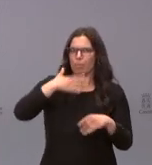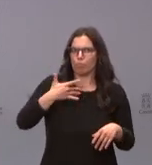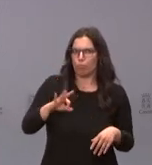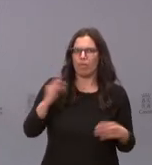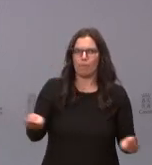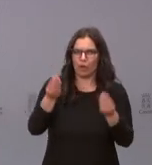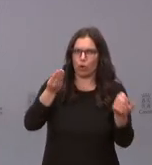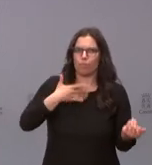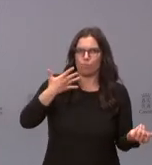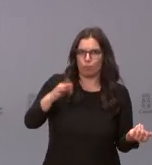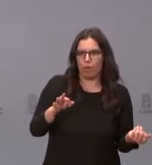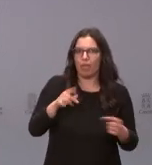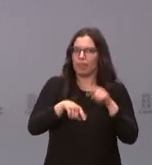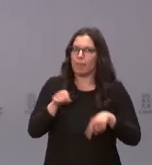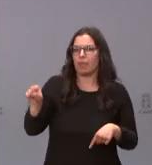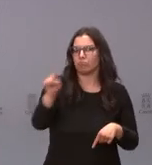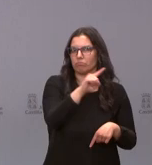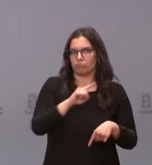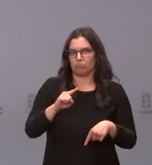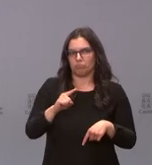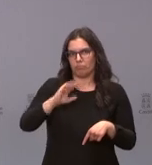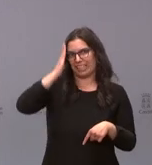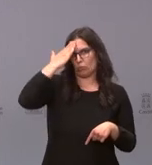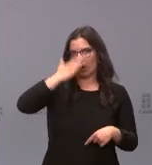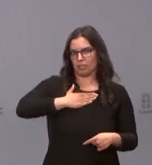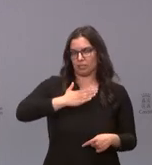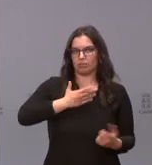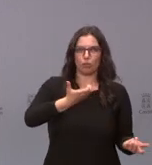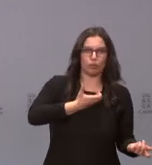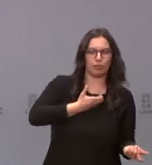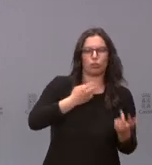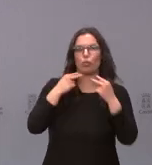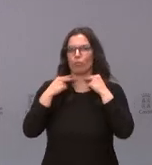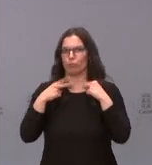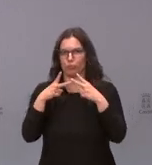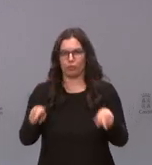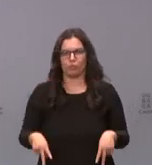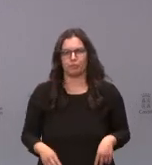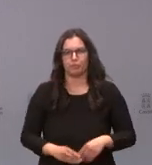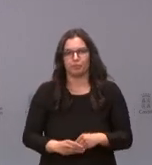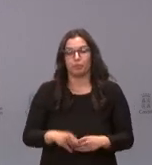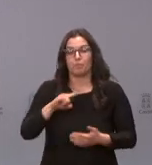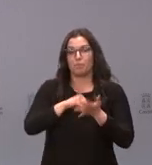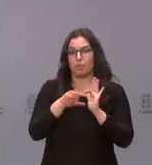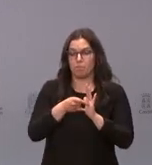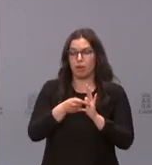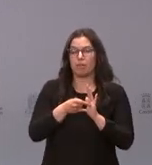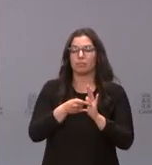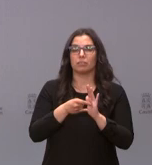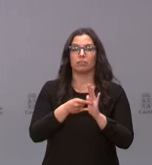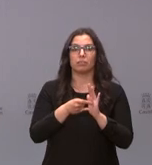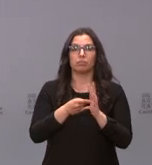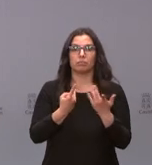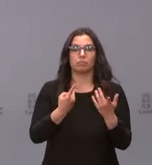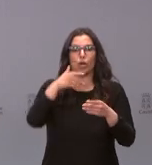mejorarse por las administraciones locales titulares, por los ayuntamientos y por las diputaciones. Es un plan que, bueno, pues tiene